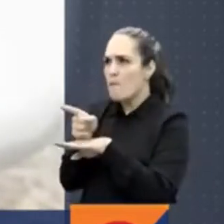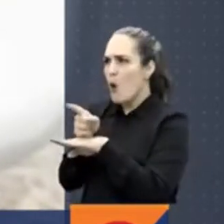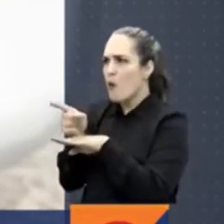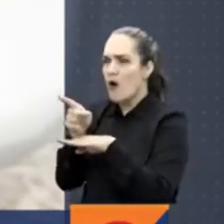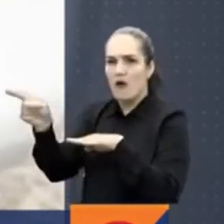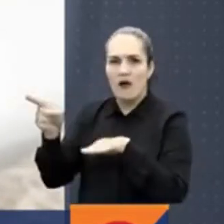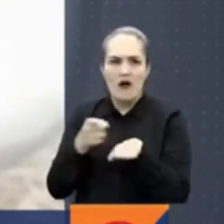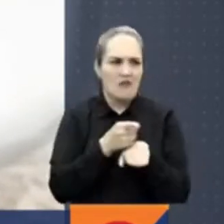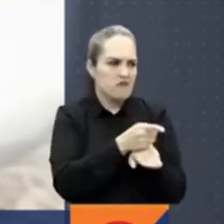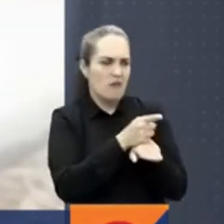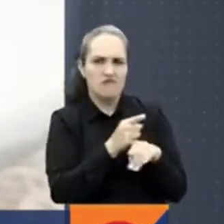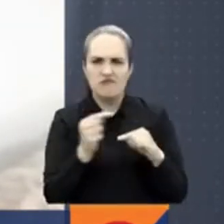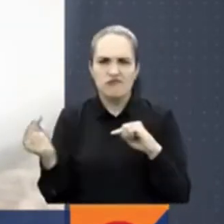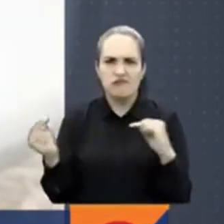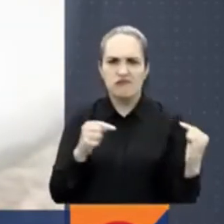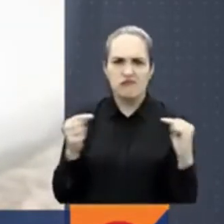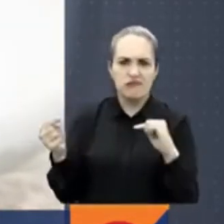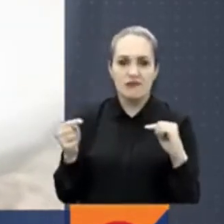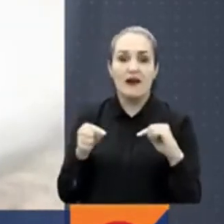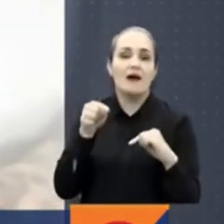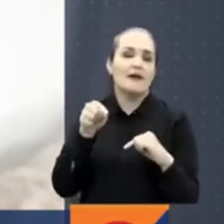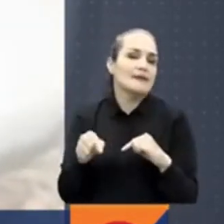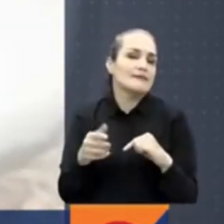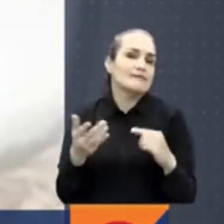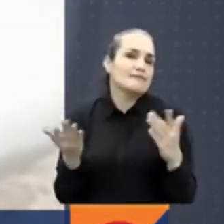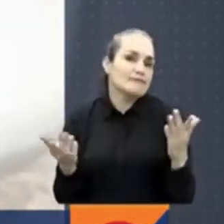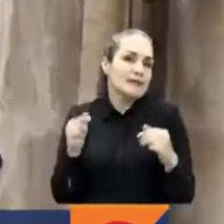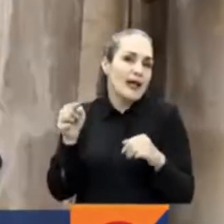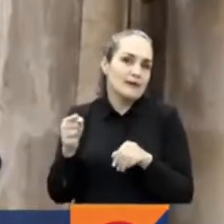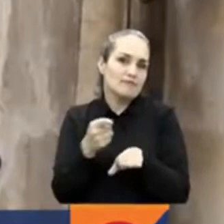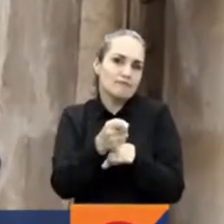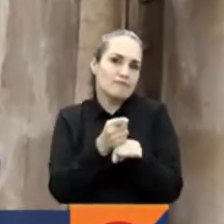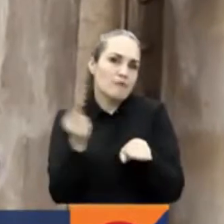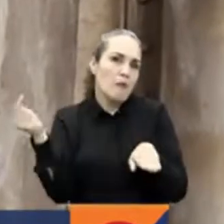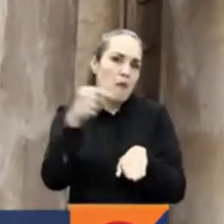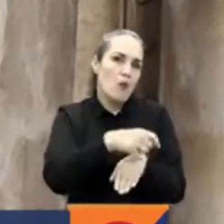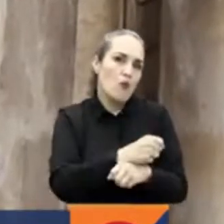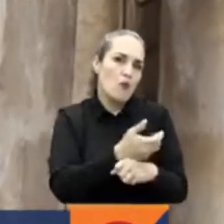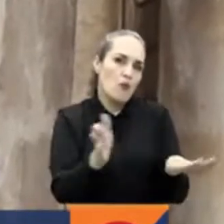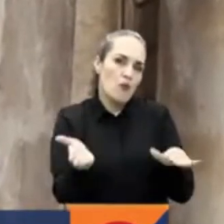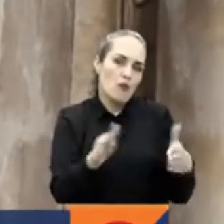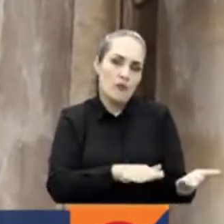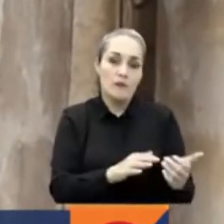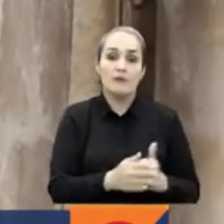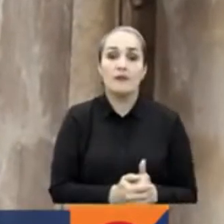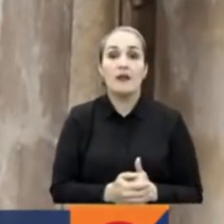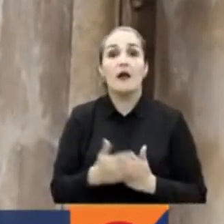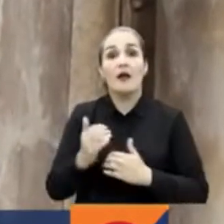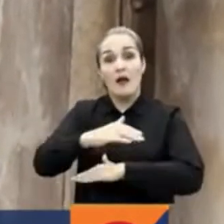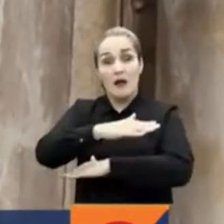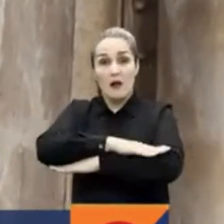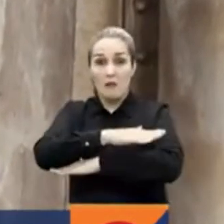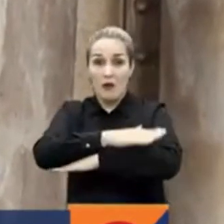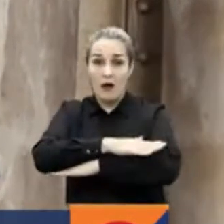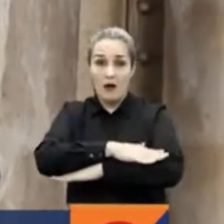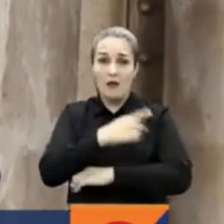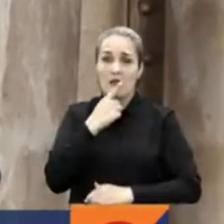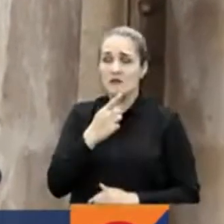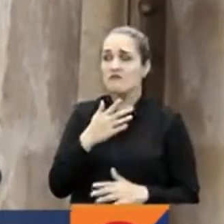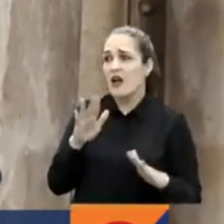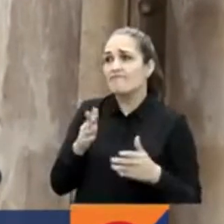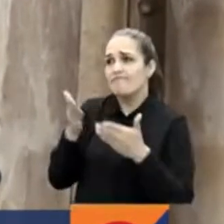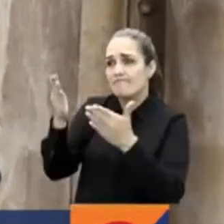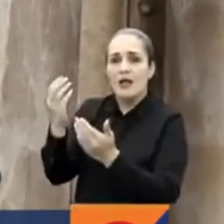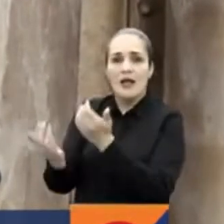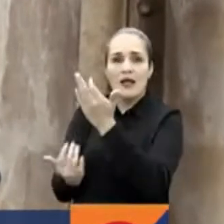Ya cuando se ve lo de antitanques, que fue con lo que él murió. La cancillería informó que la familia autorizó la cremación y espera la